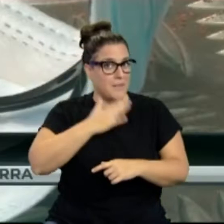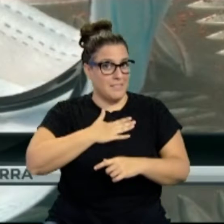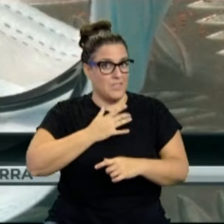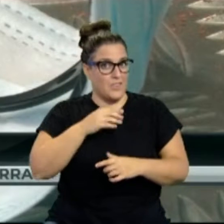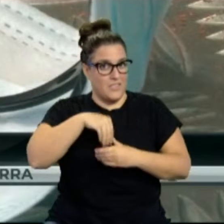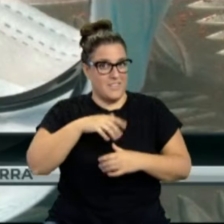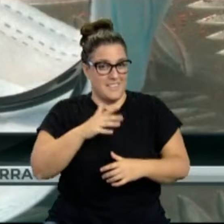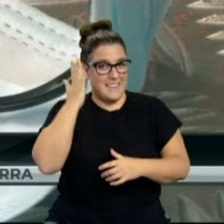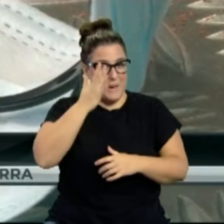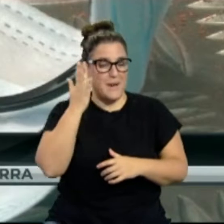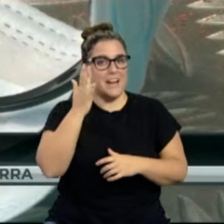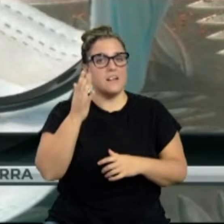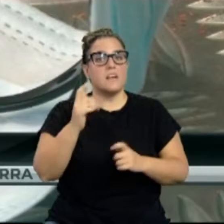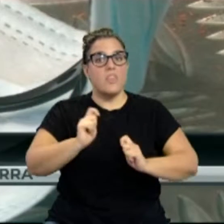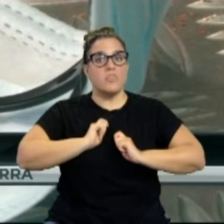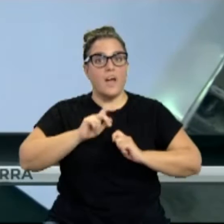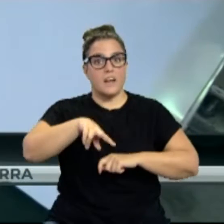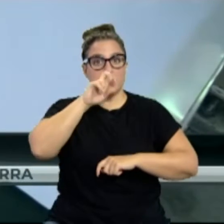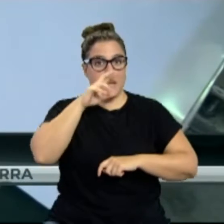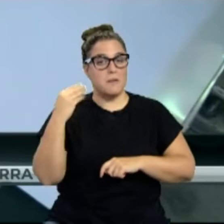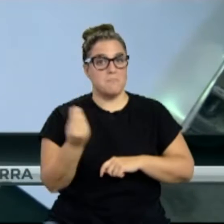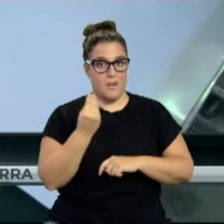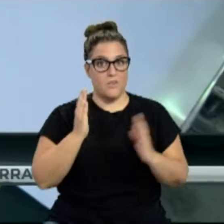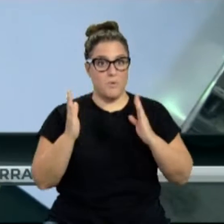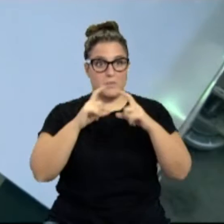que nos permite respirar mejor cuando las usamos.